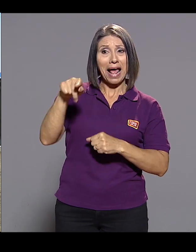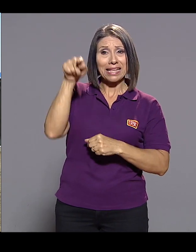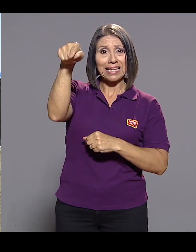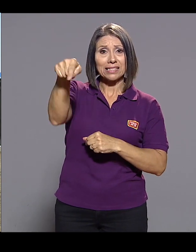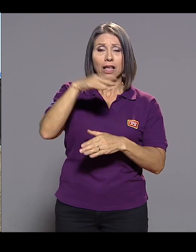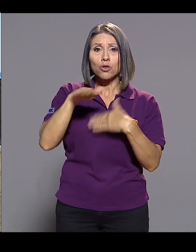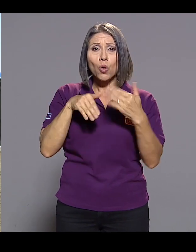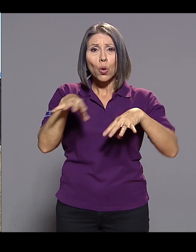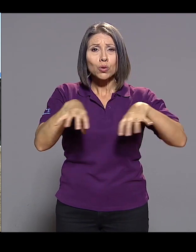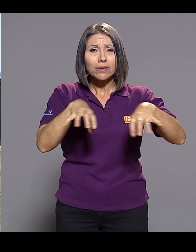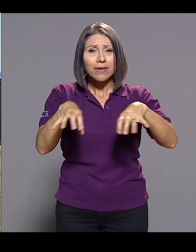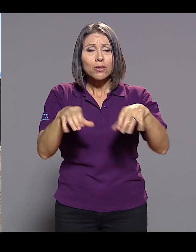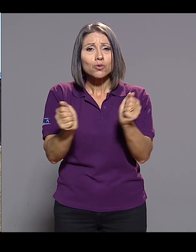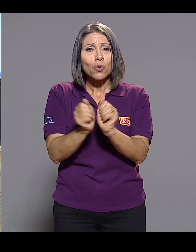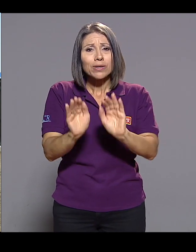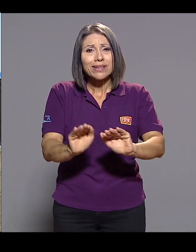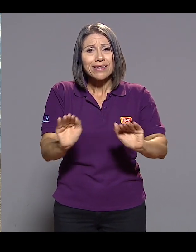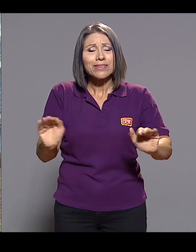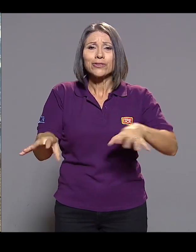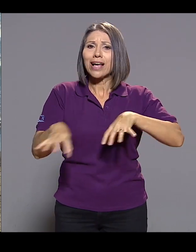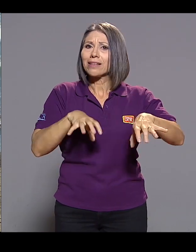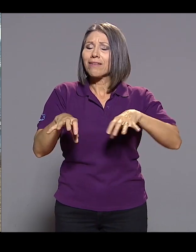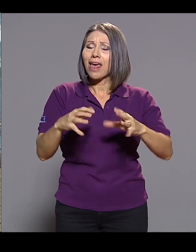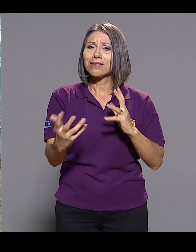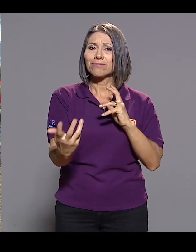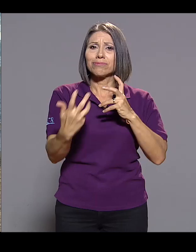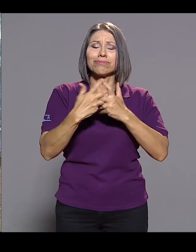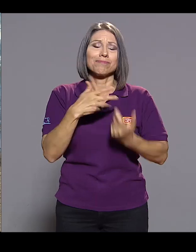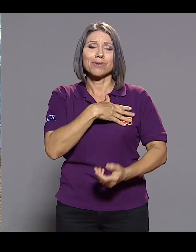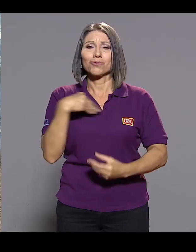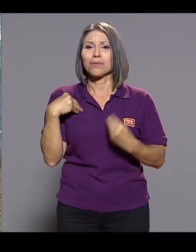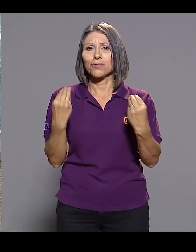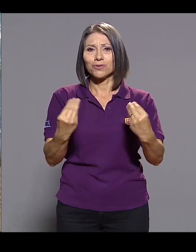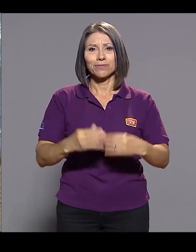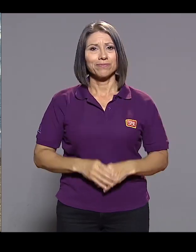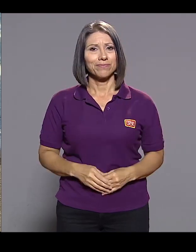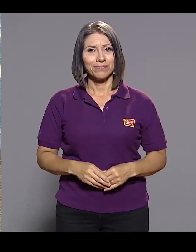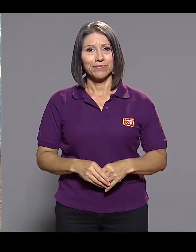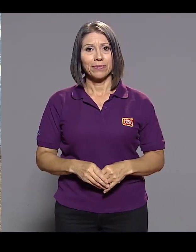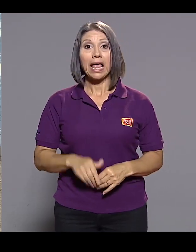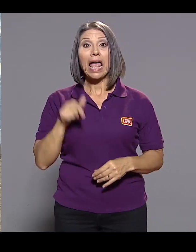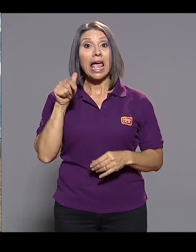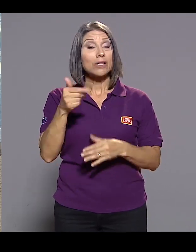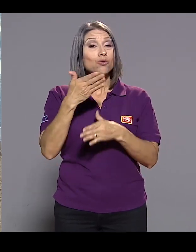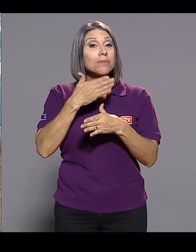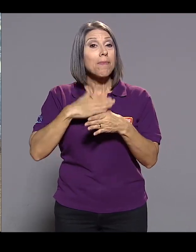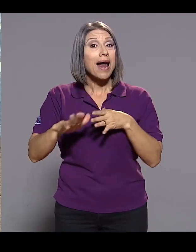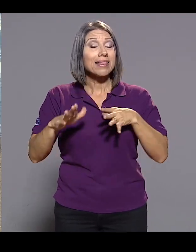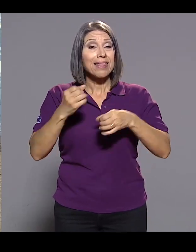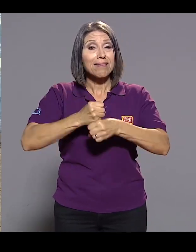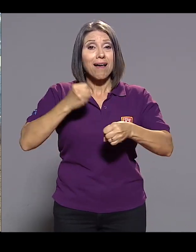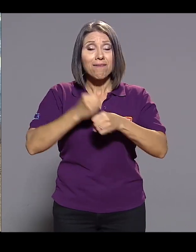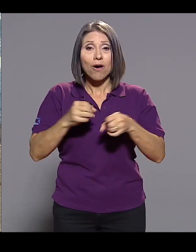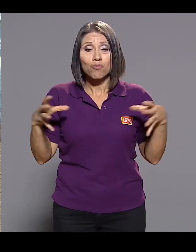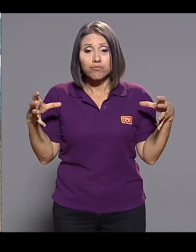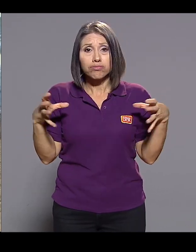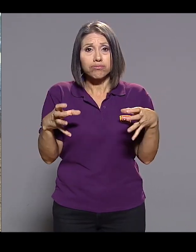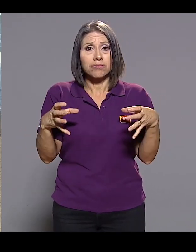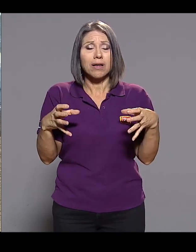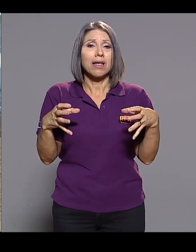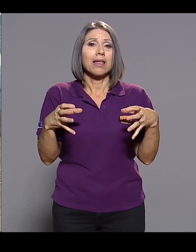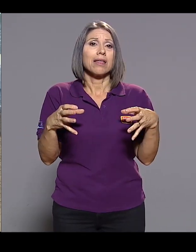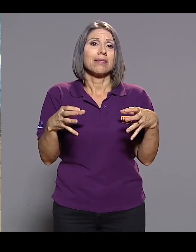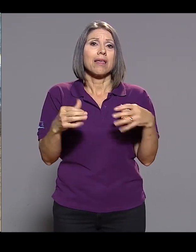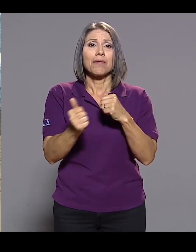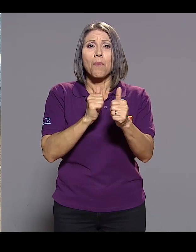eventos que han hecho con los niños, las actividades adaptadas que han hecho, de verdad me gusta mucho Creo que es parte del movimiento adaptado, ¿verdad? Ya